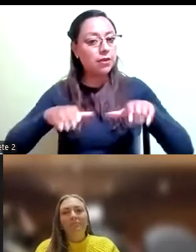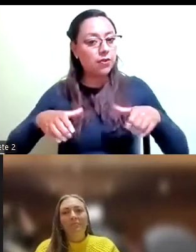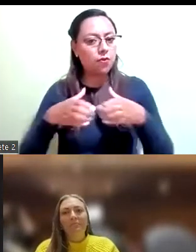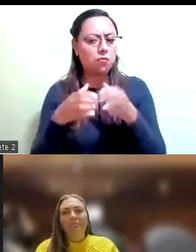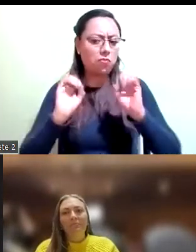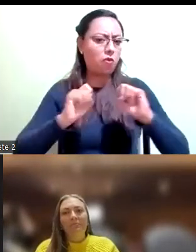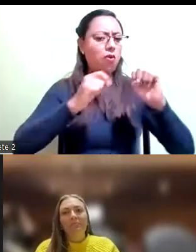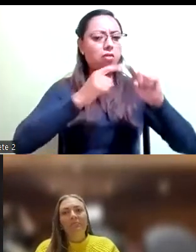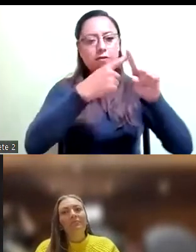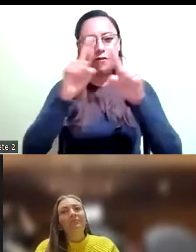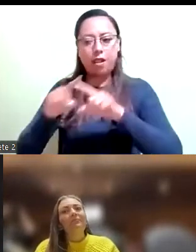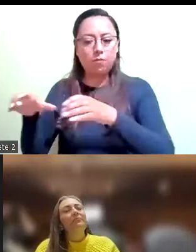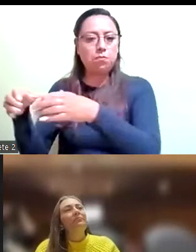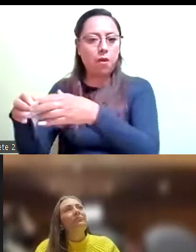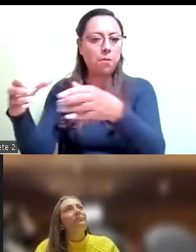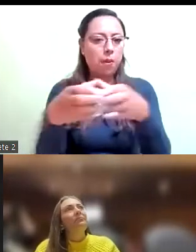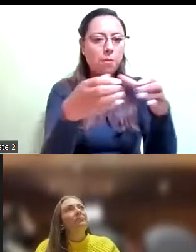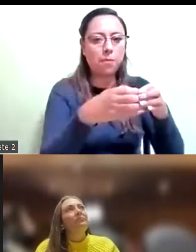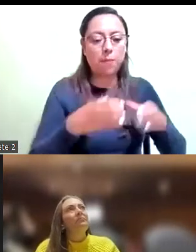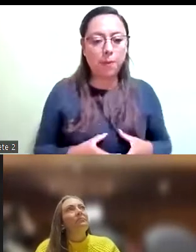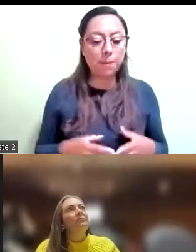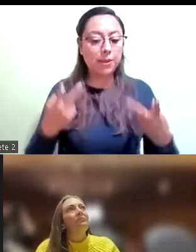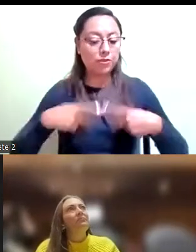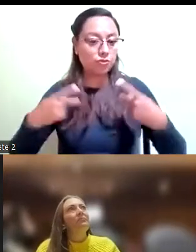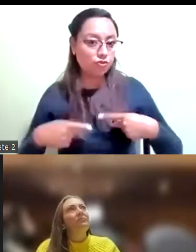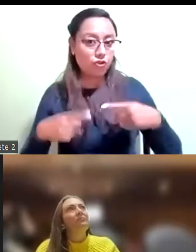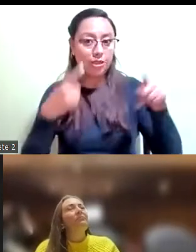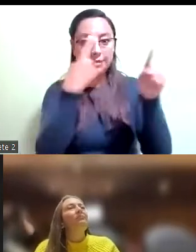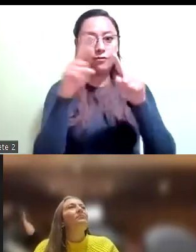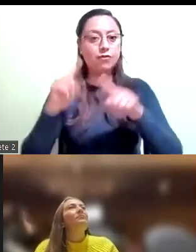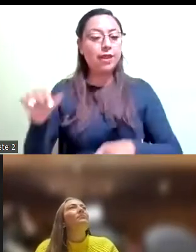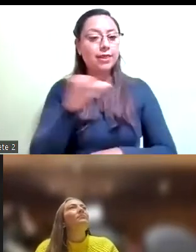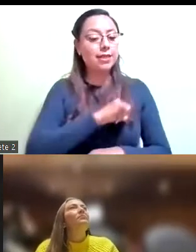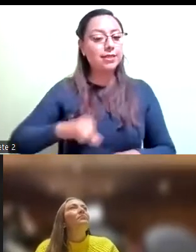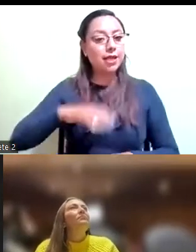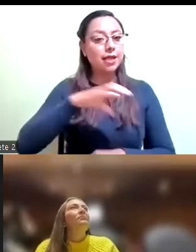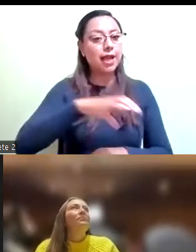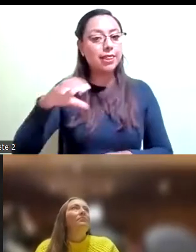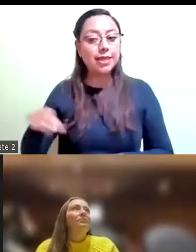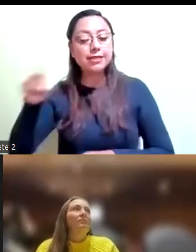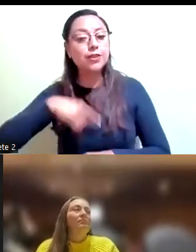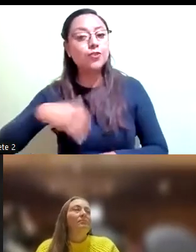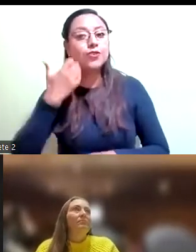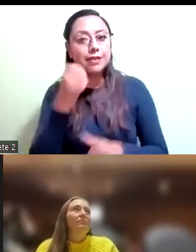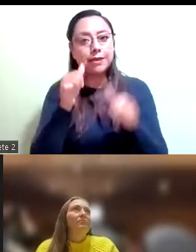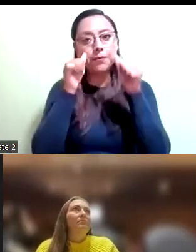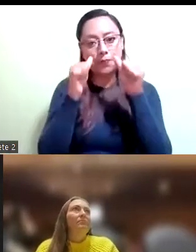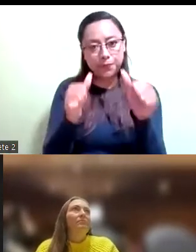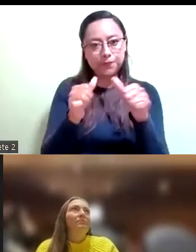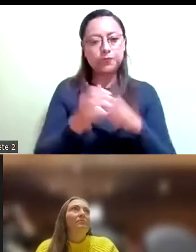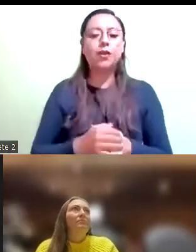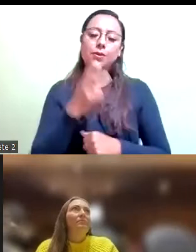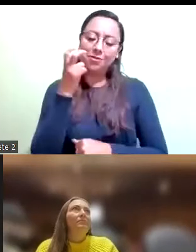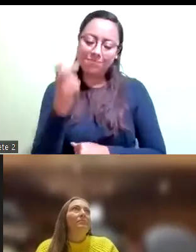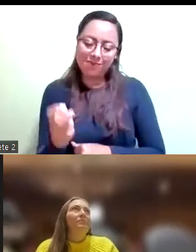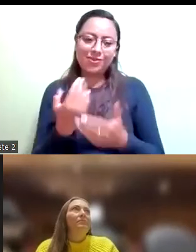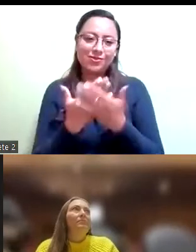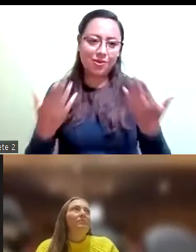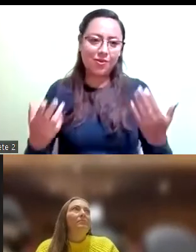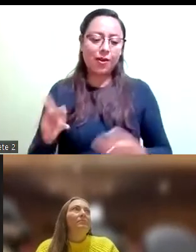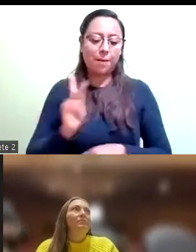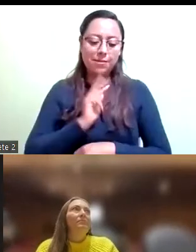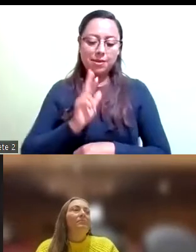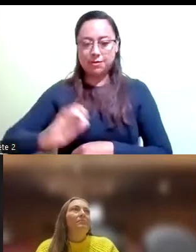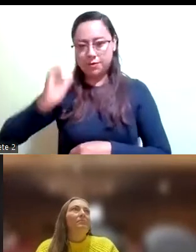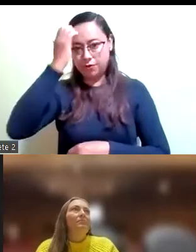grupos de personas de distintas alcaldías en los que busca que se atienda esta solicitud. Por ello, mi reconocimiento, diputado